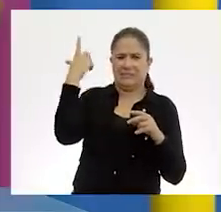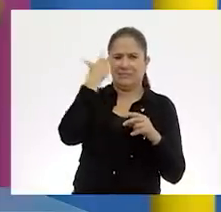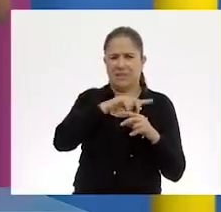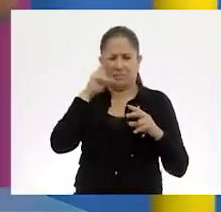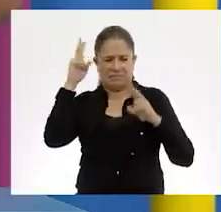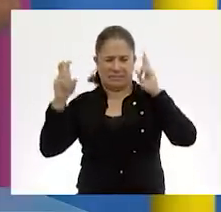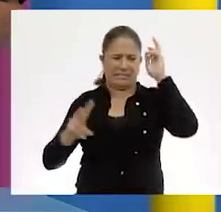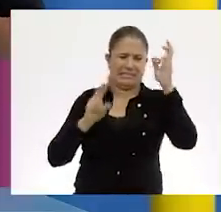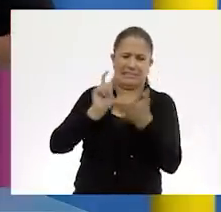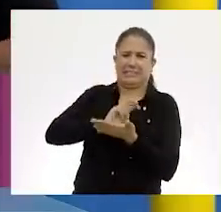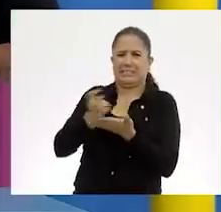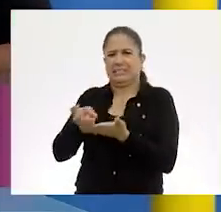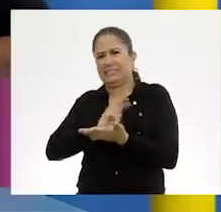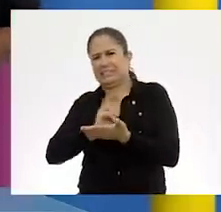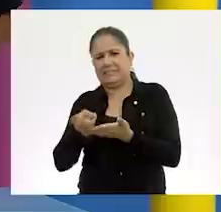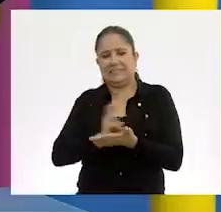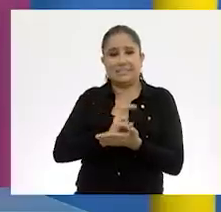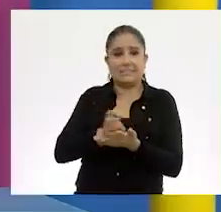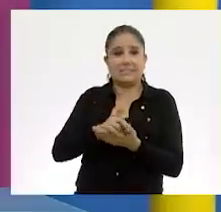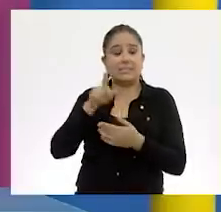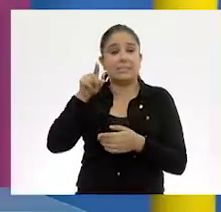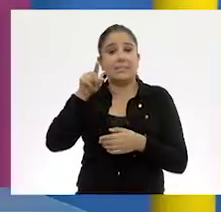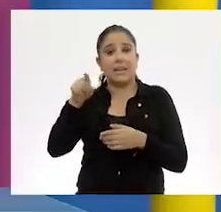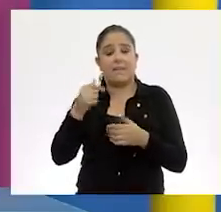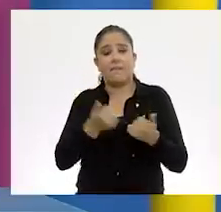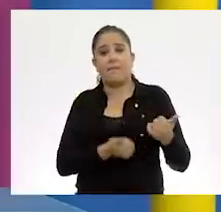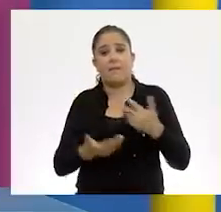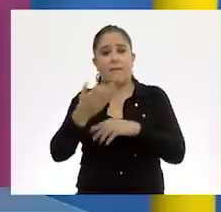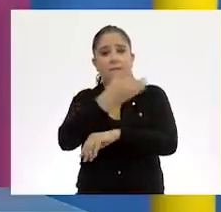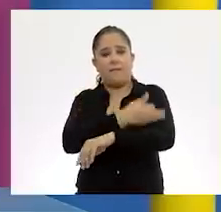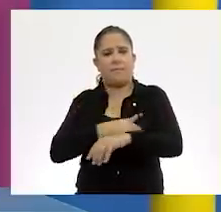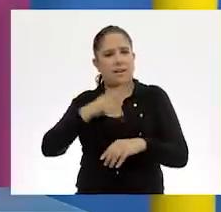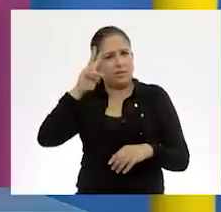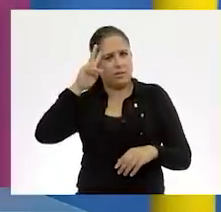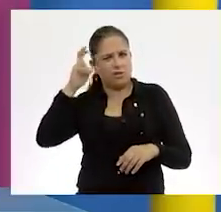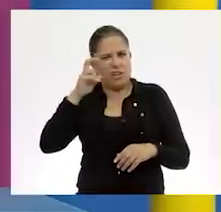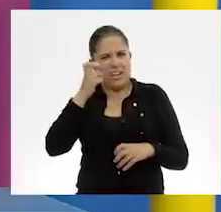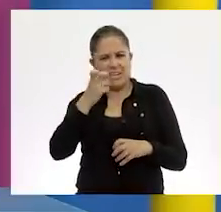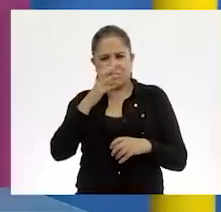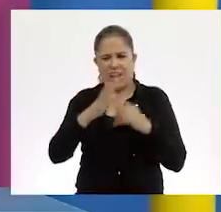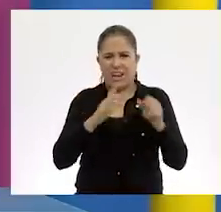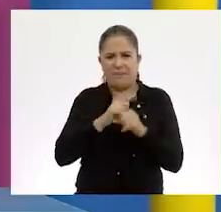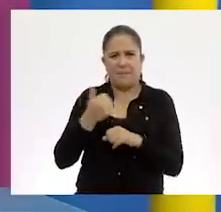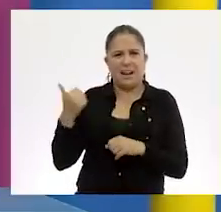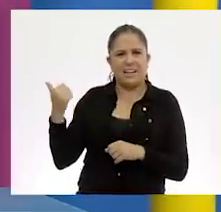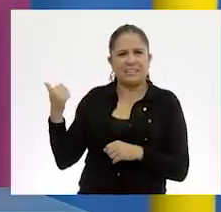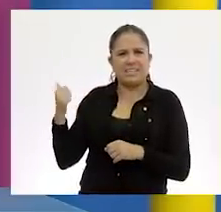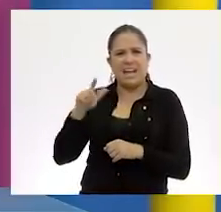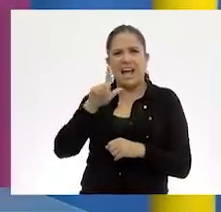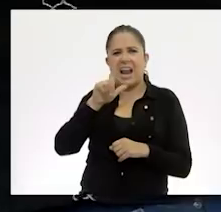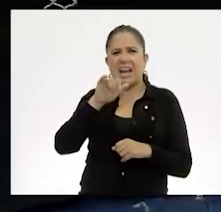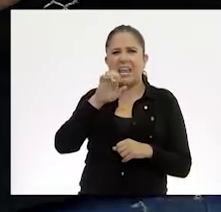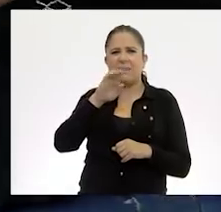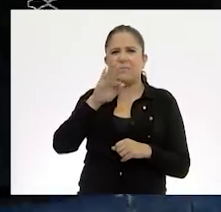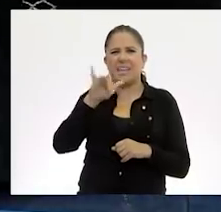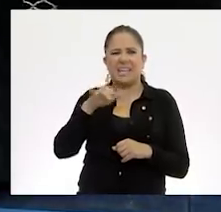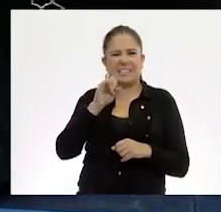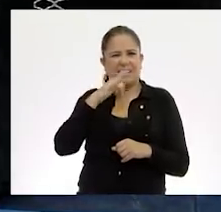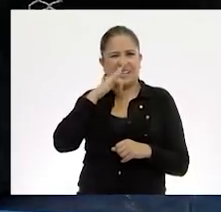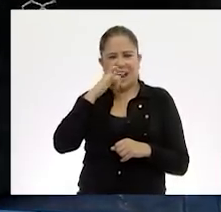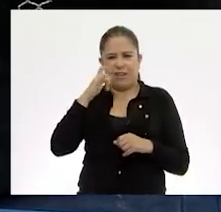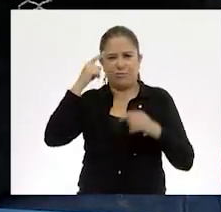en esta pesadilla dice él y ahora su familia que soñó estos animales. Estos animales mezclados como raros,